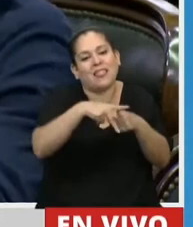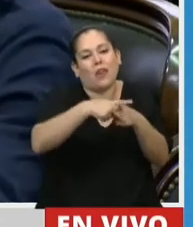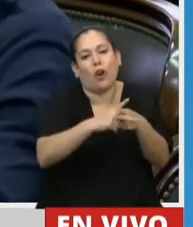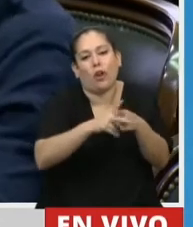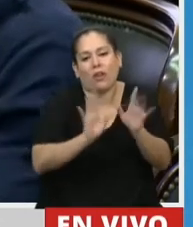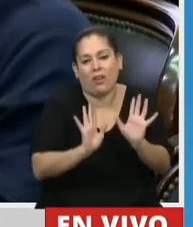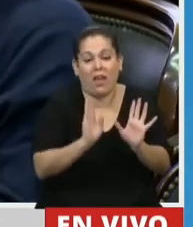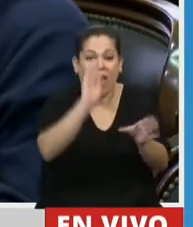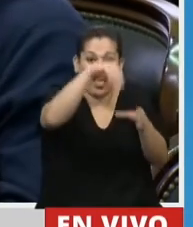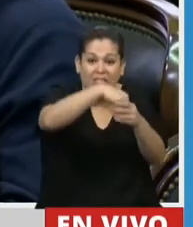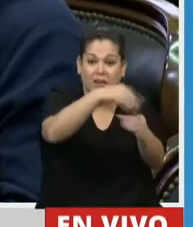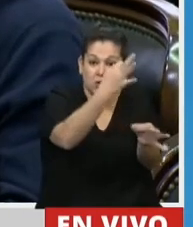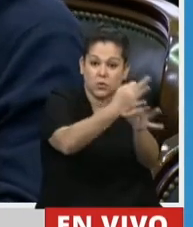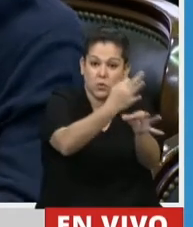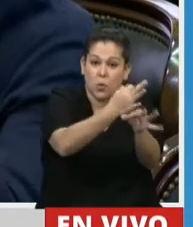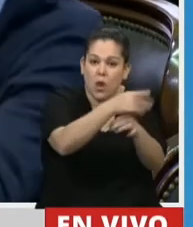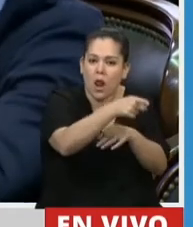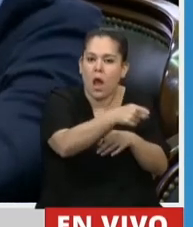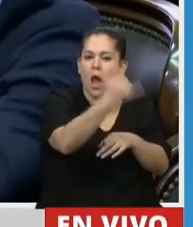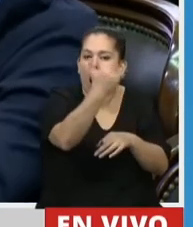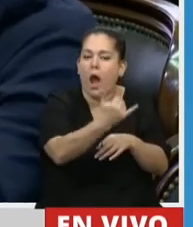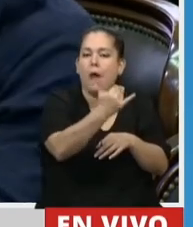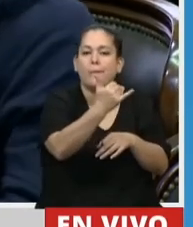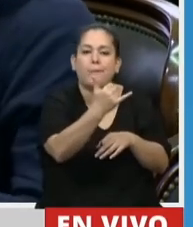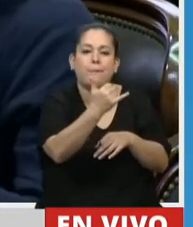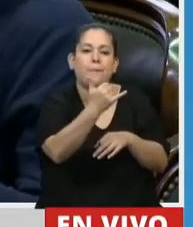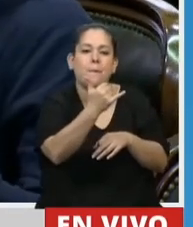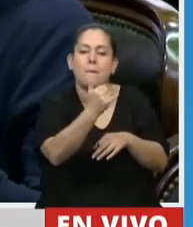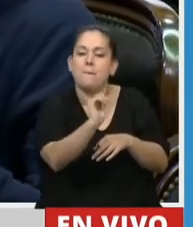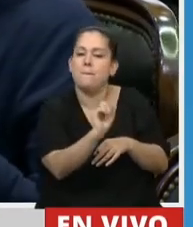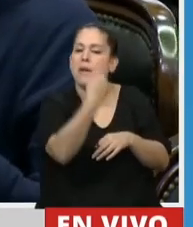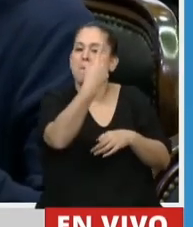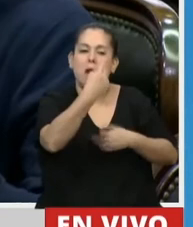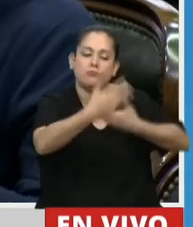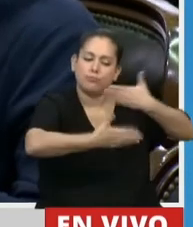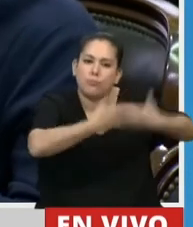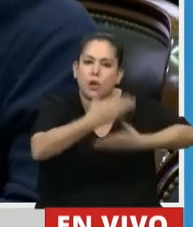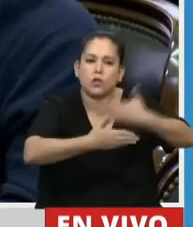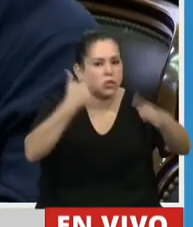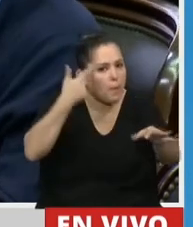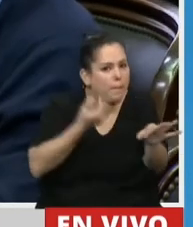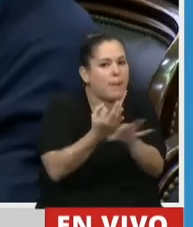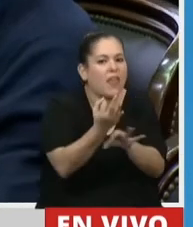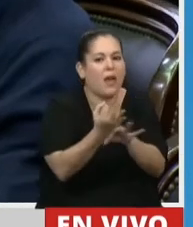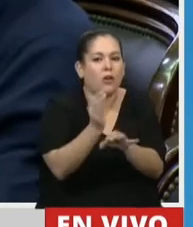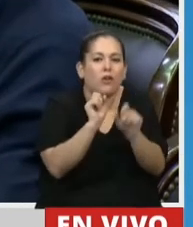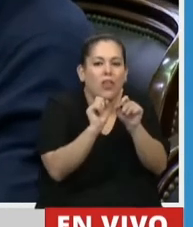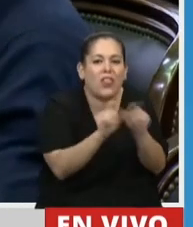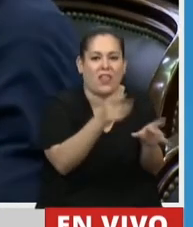suceden los principales procesos pedagógicos de la escuela.